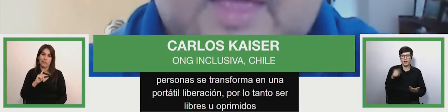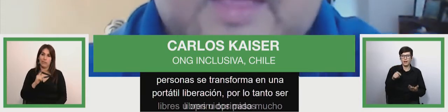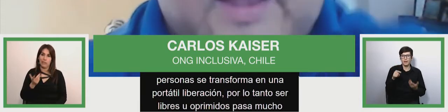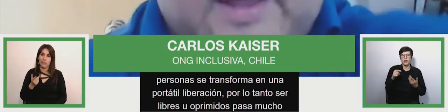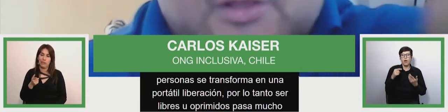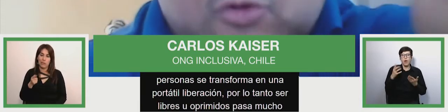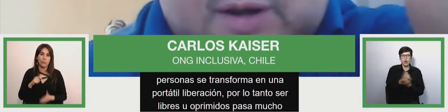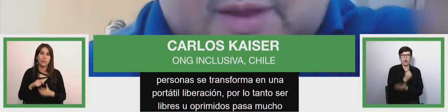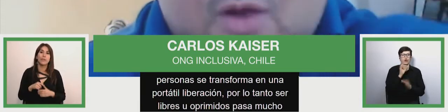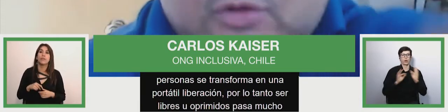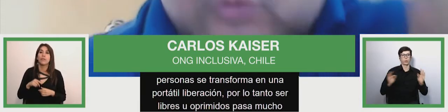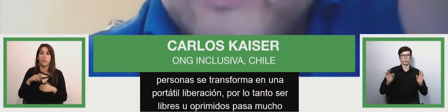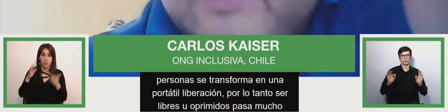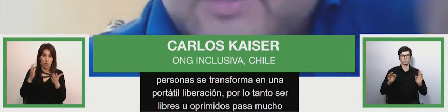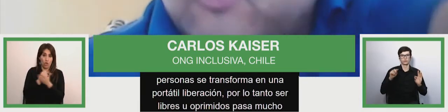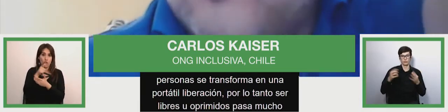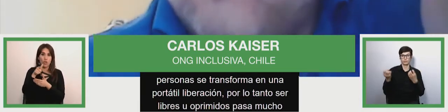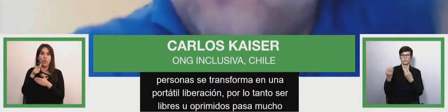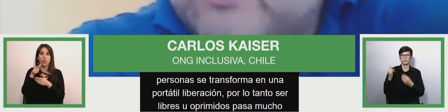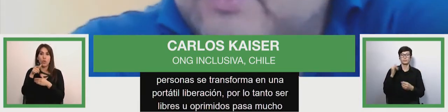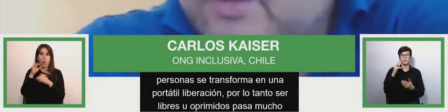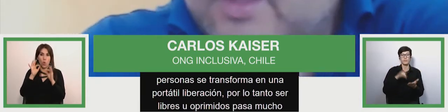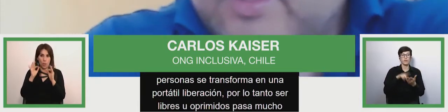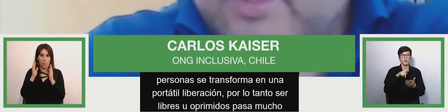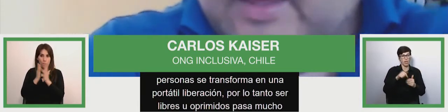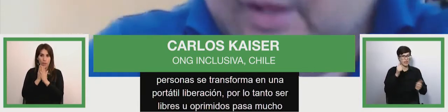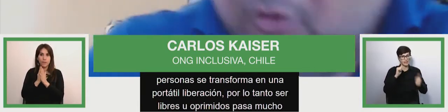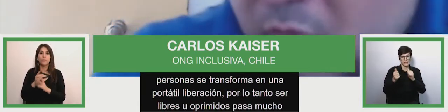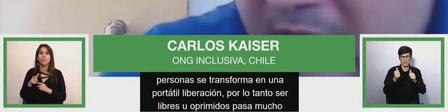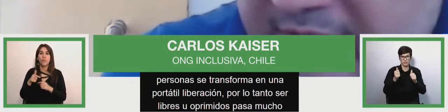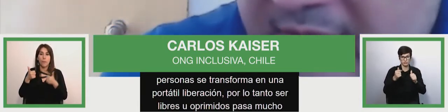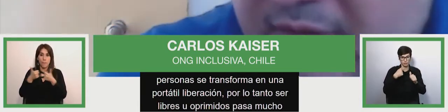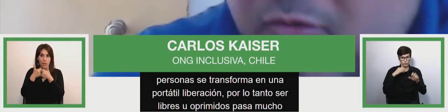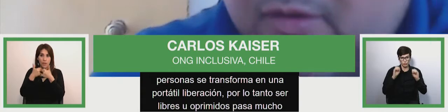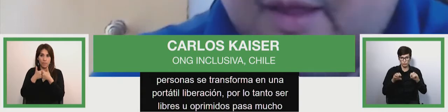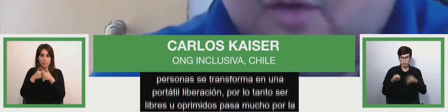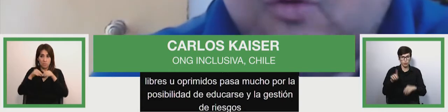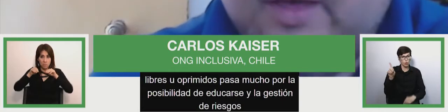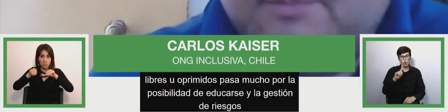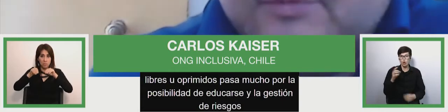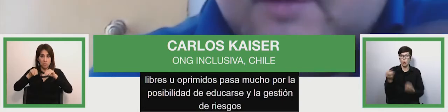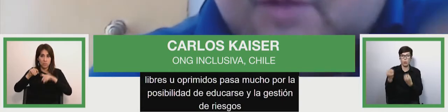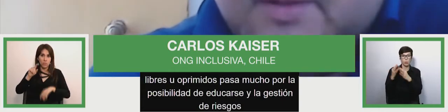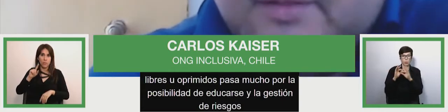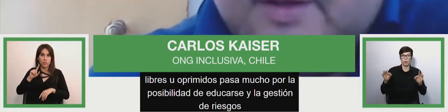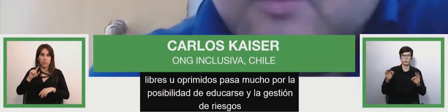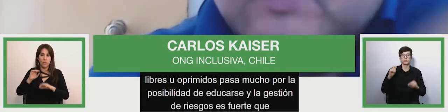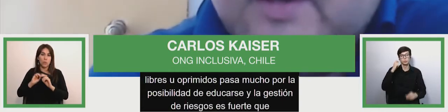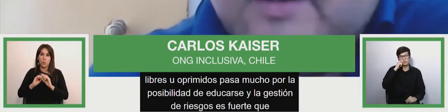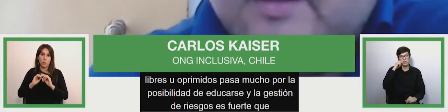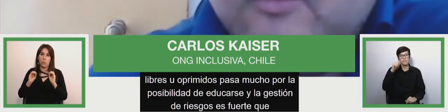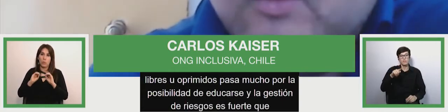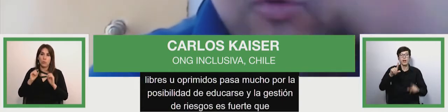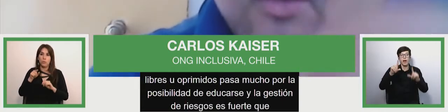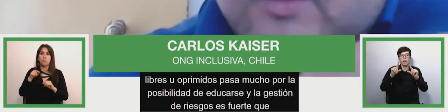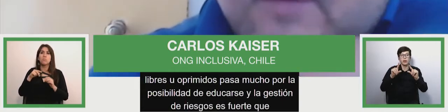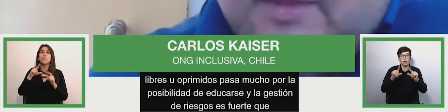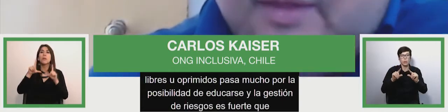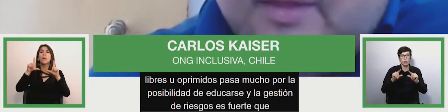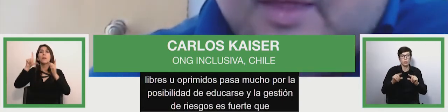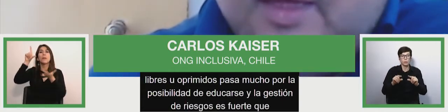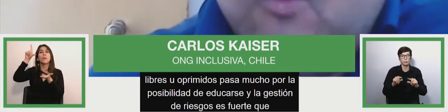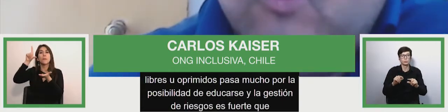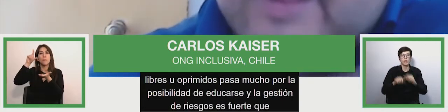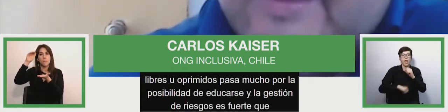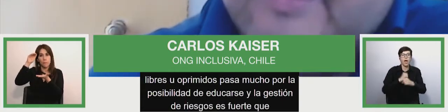y en la gestión del riesgo esto es tan serio y fuerte que el no educarse en gestión del riesgo es posiblemente reducir nuestros años de